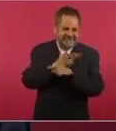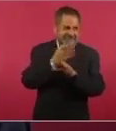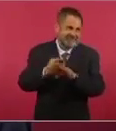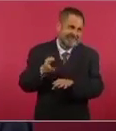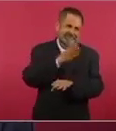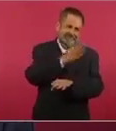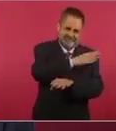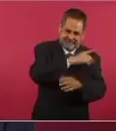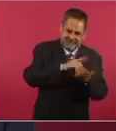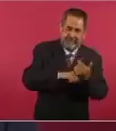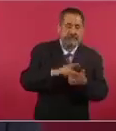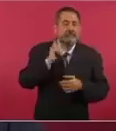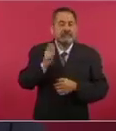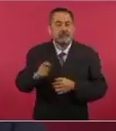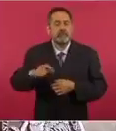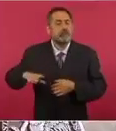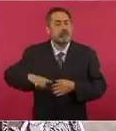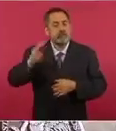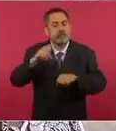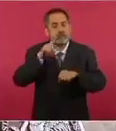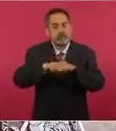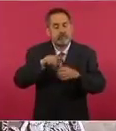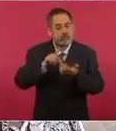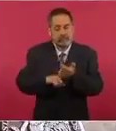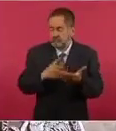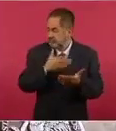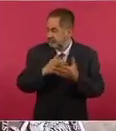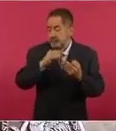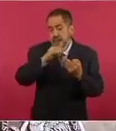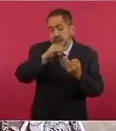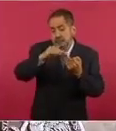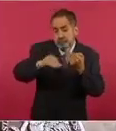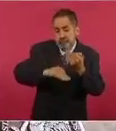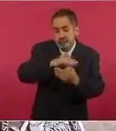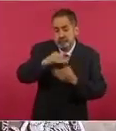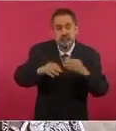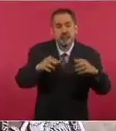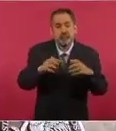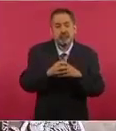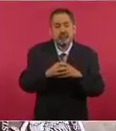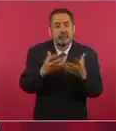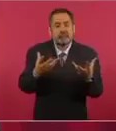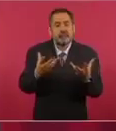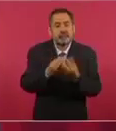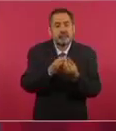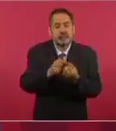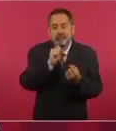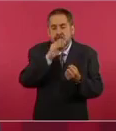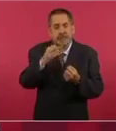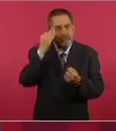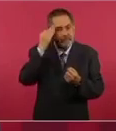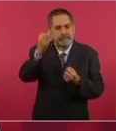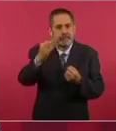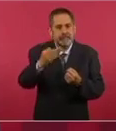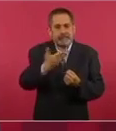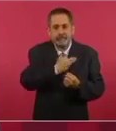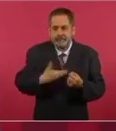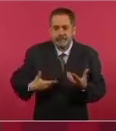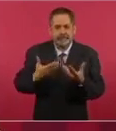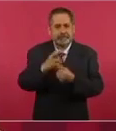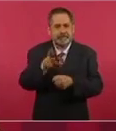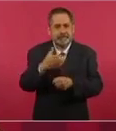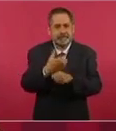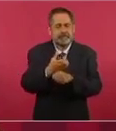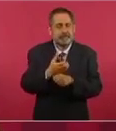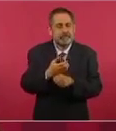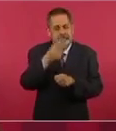niveles del gobierno federal involucra a todas aquellas personas que participaron en las reuniones de la Presidencia de la República en la discusión de